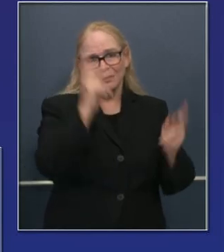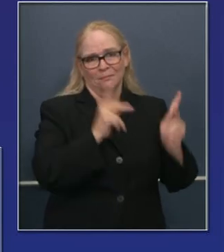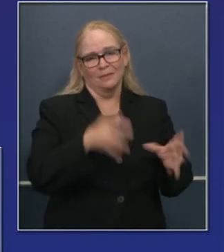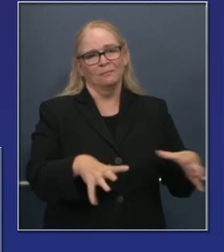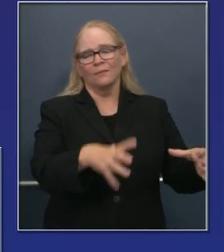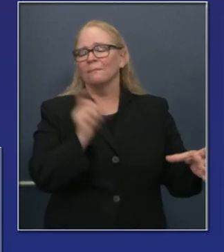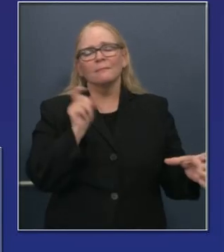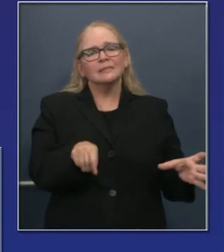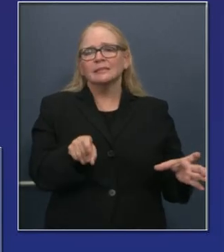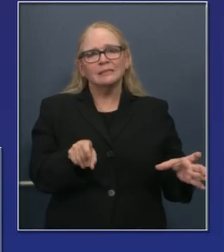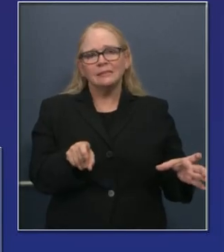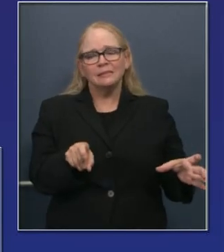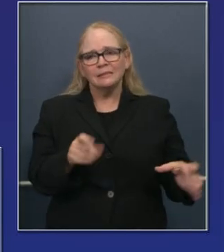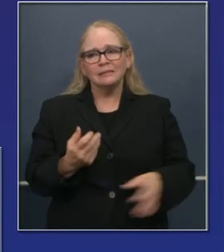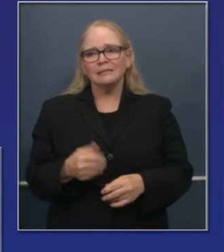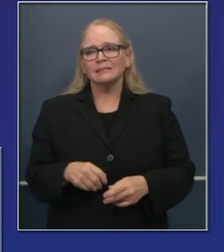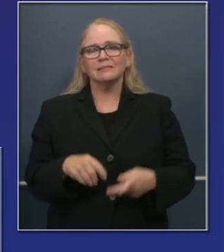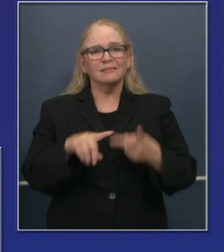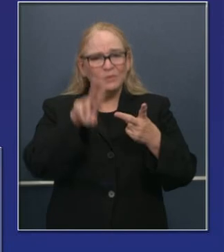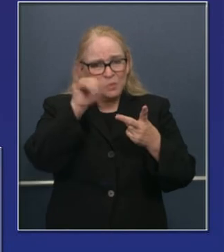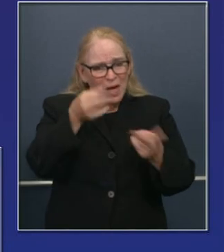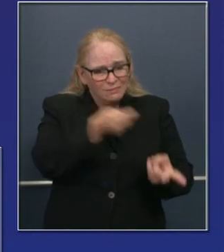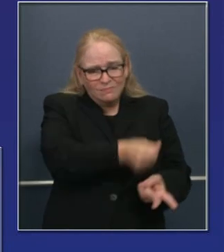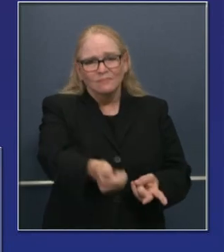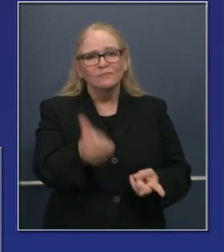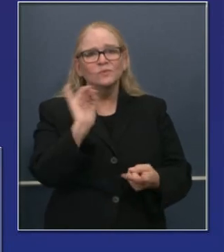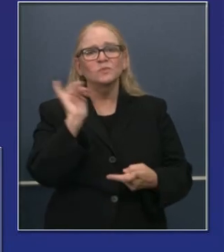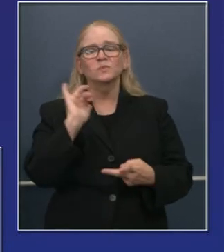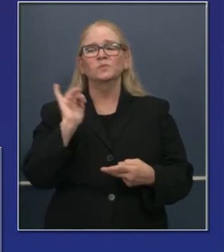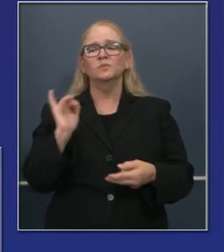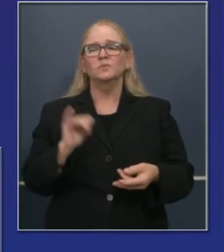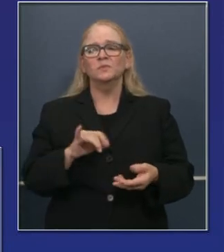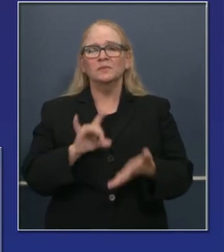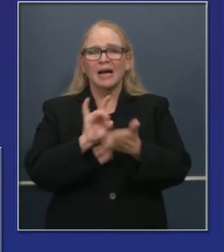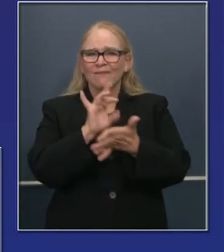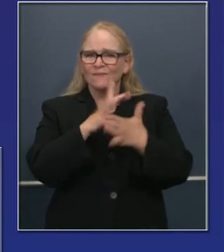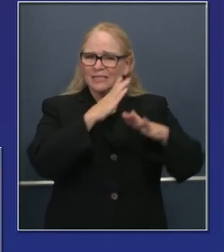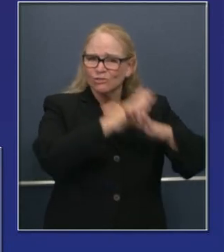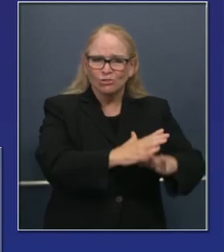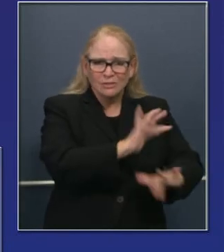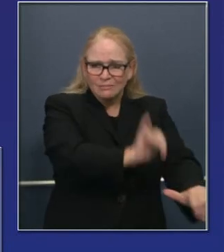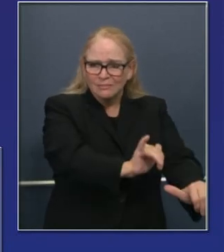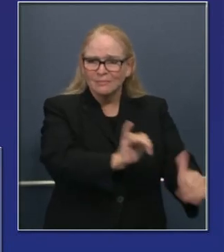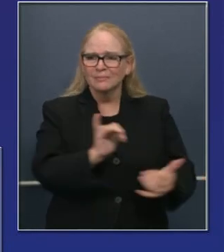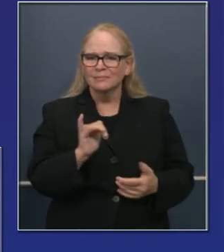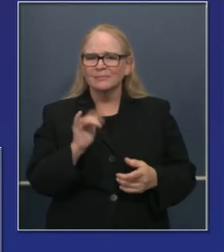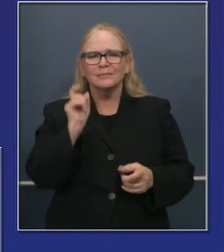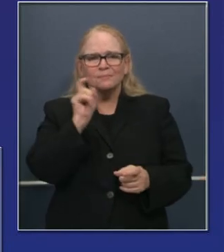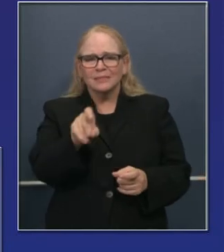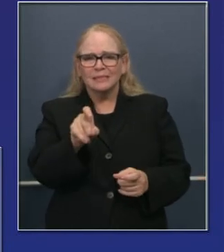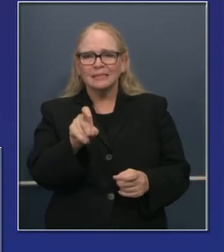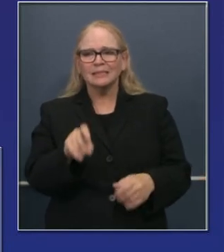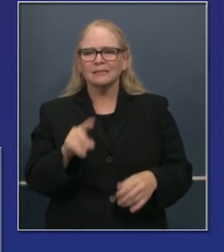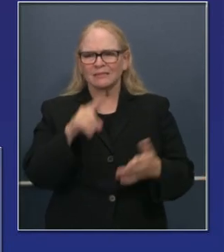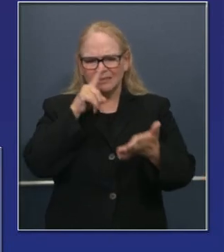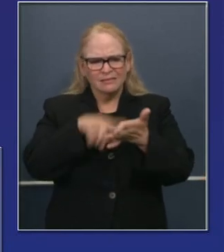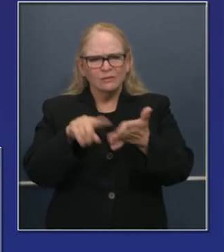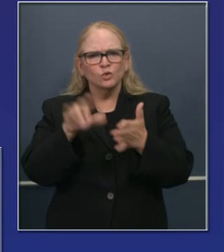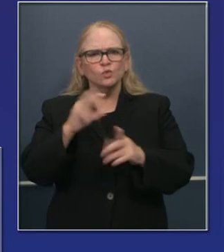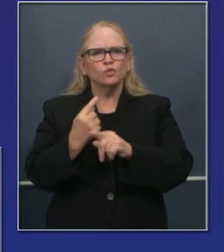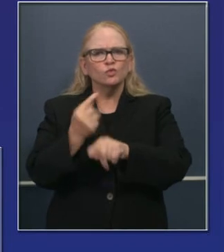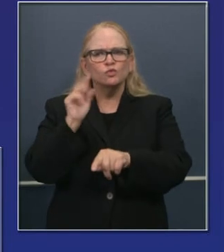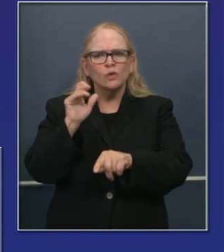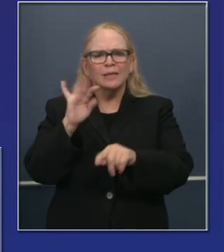amplios en desalojos, en sobre cuestión de poner en gente en cuarentena, de aislarlos, de